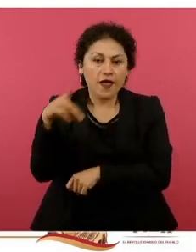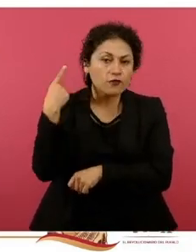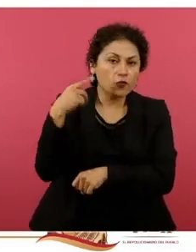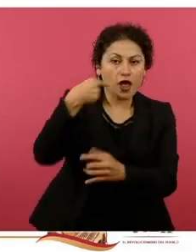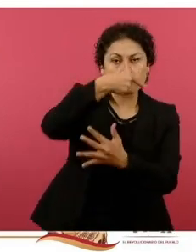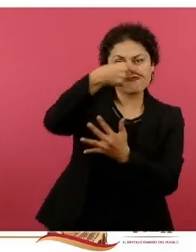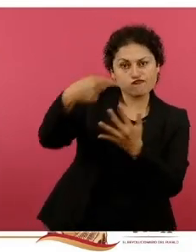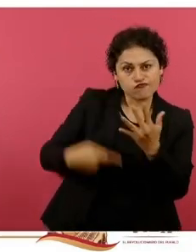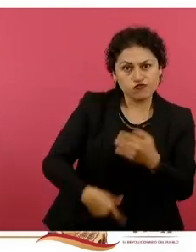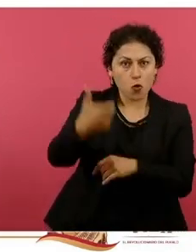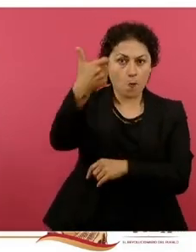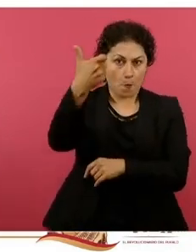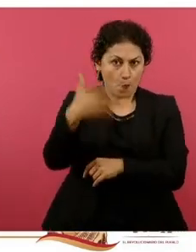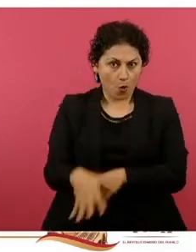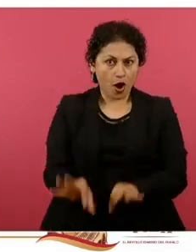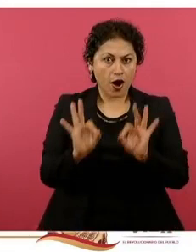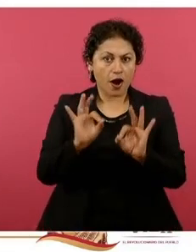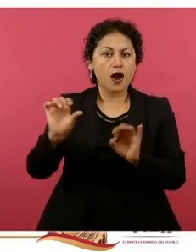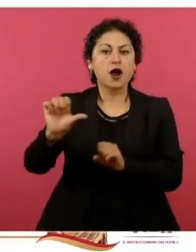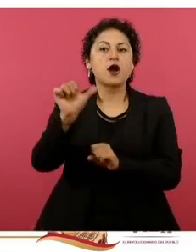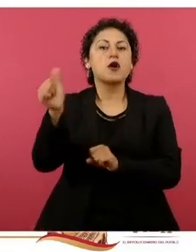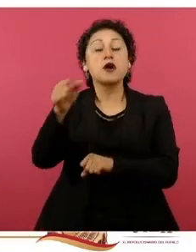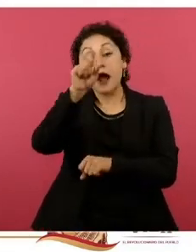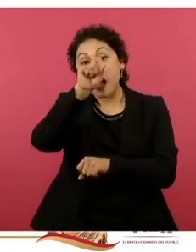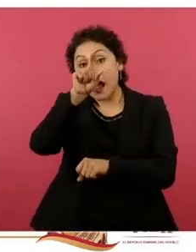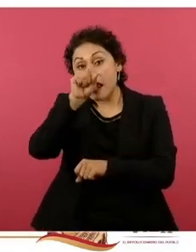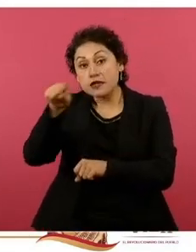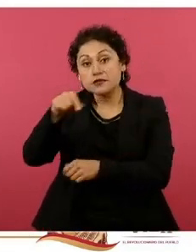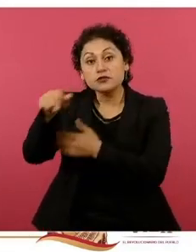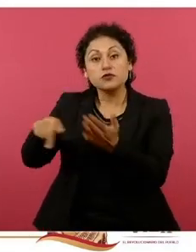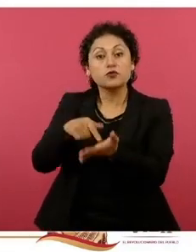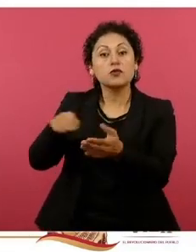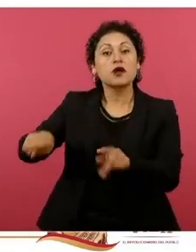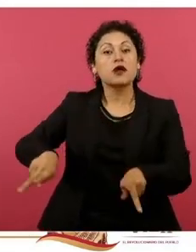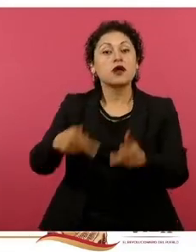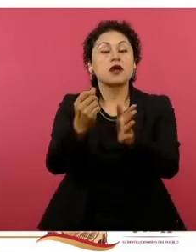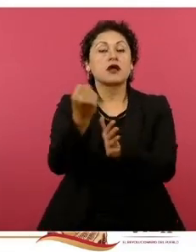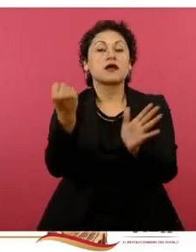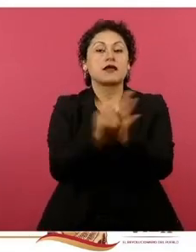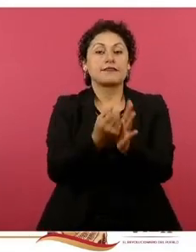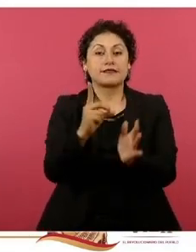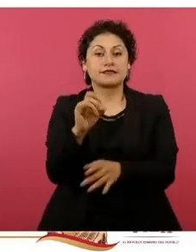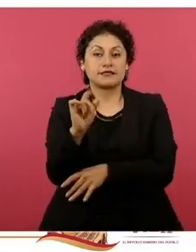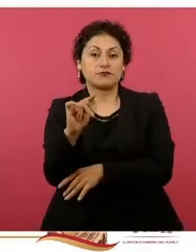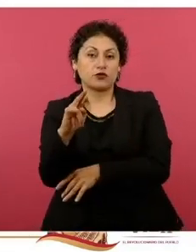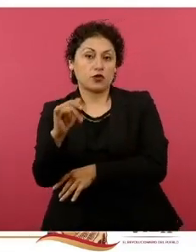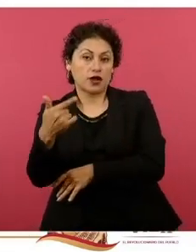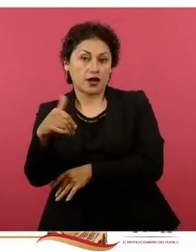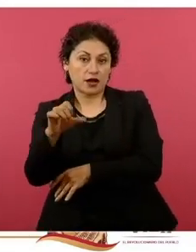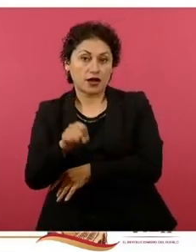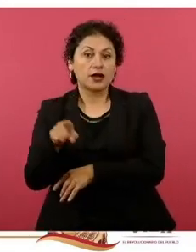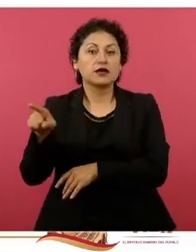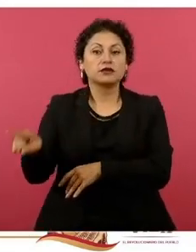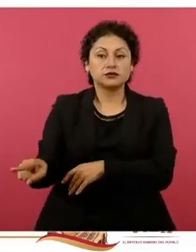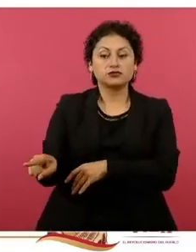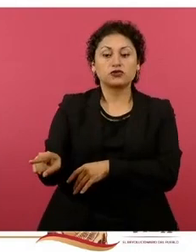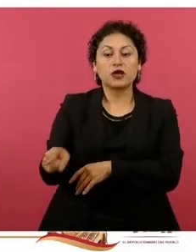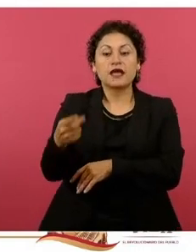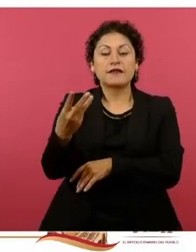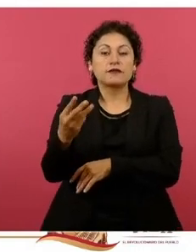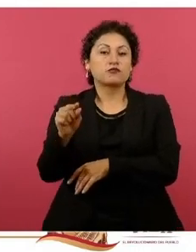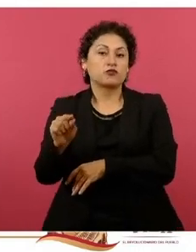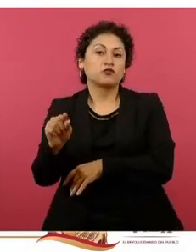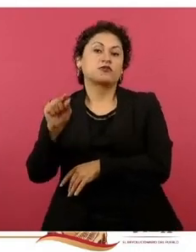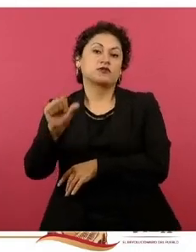Un ejemplo en Totatiche, Jalisco, distribuidora de gas del Cañón, lo tiene en 16 pesos 93 centavos